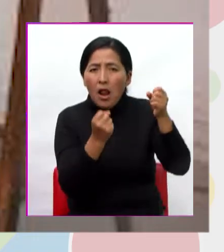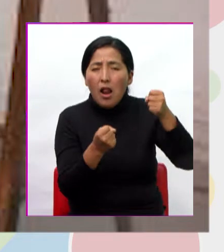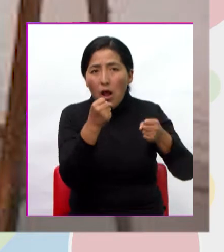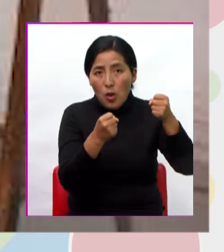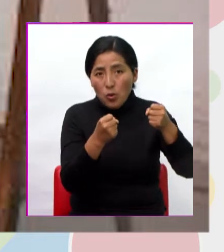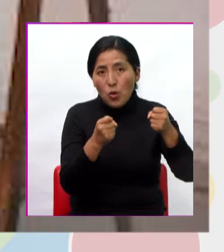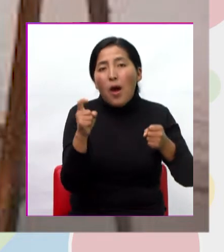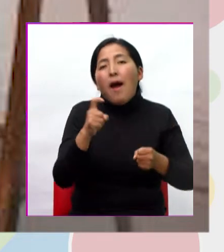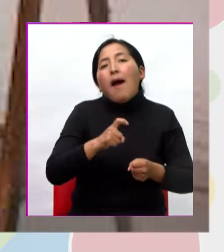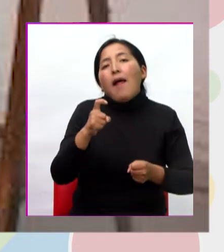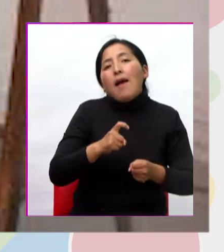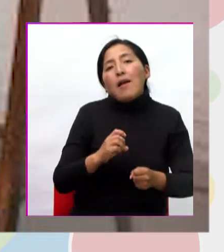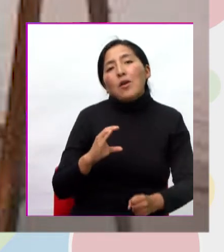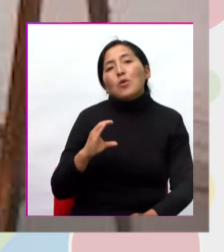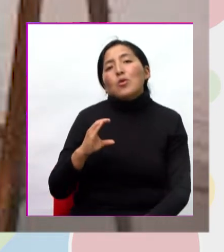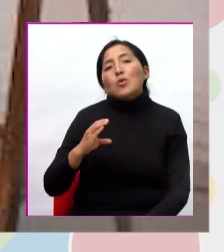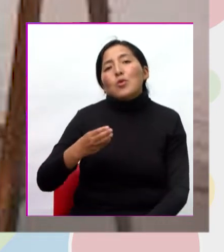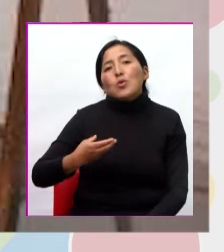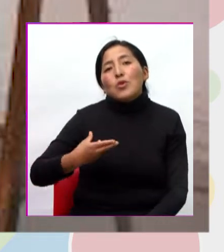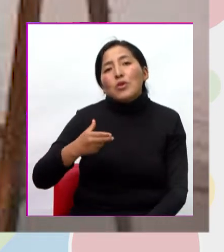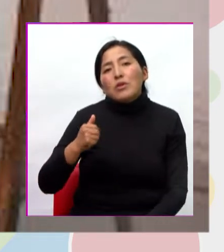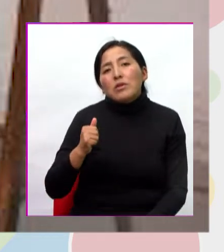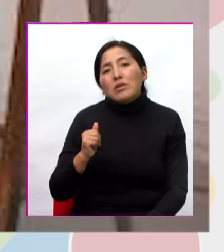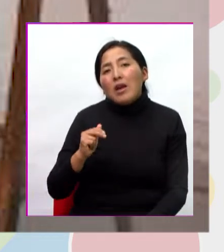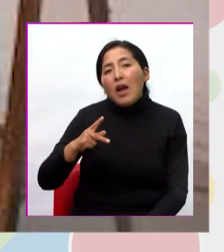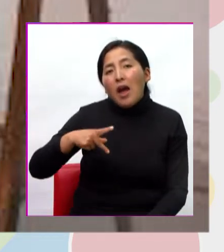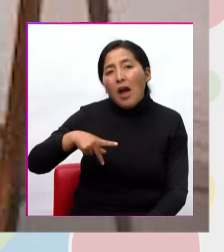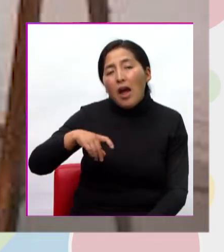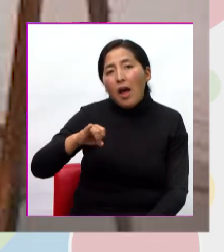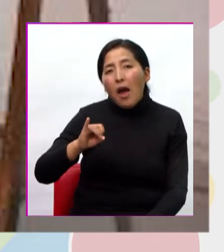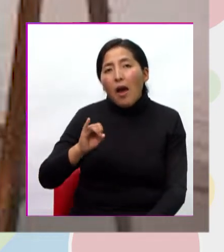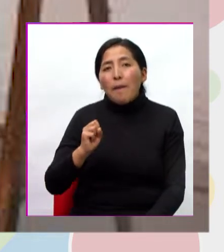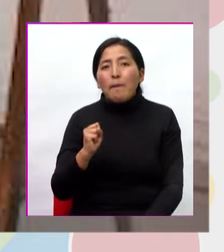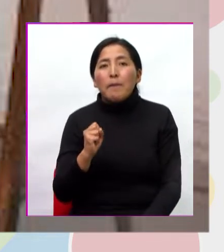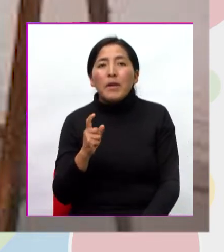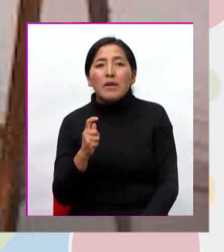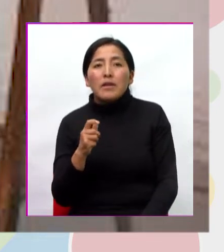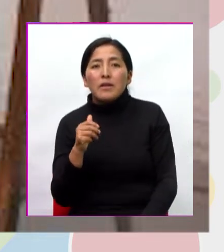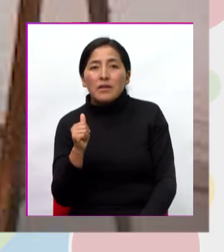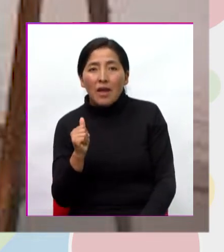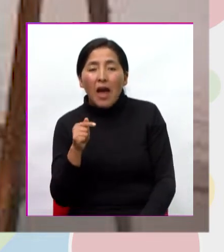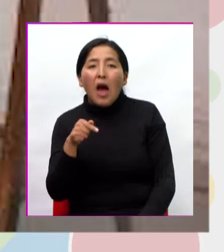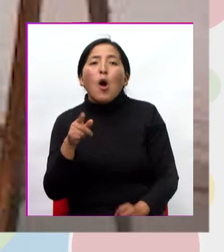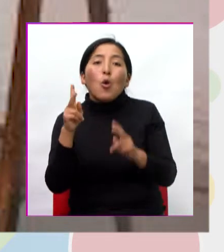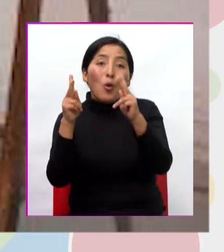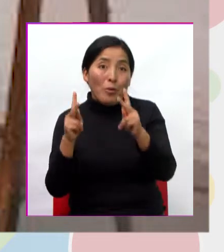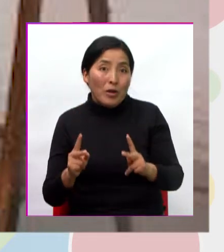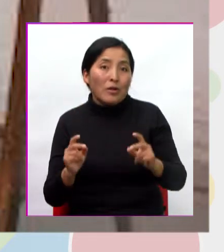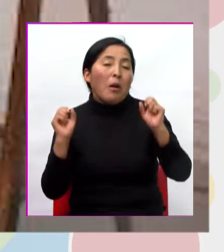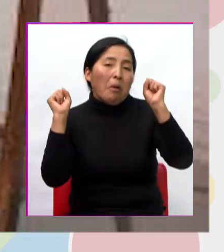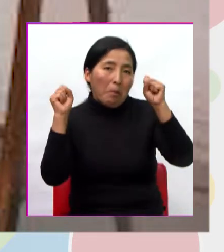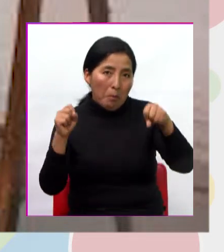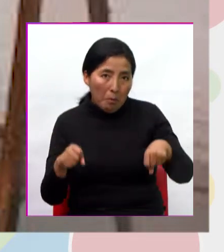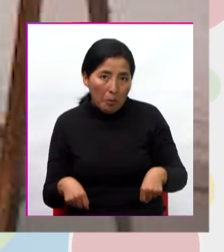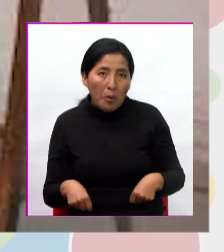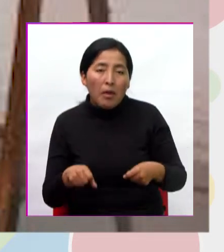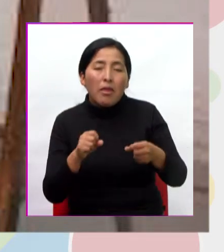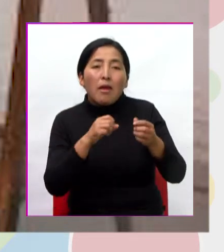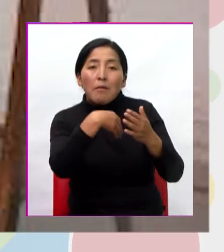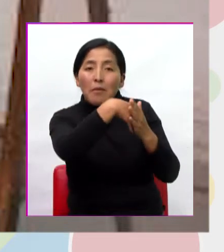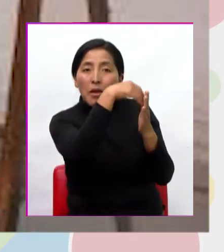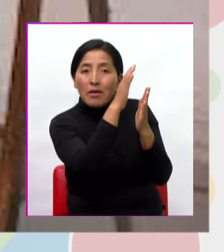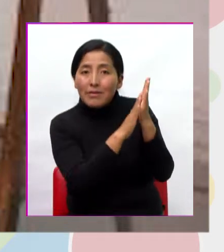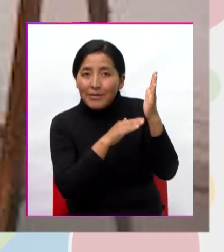Ah, un chapista Un chapista es la persona que puede arreglar la parte de la pintura